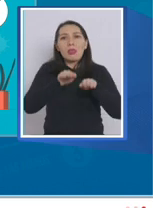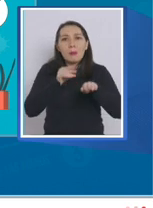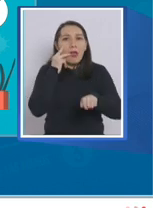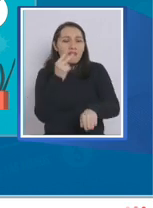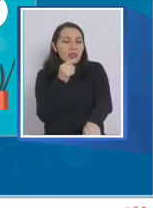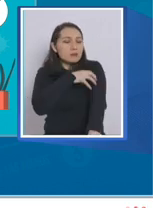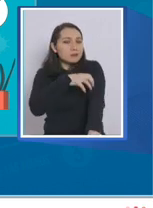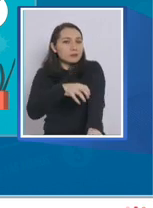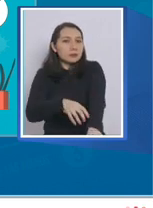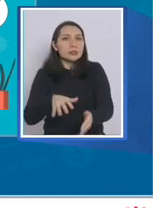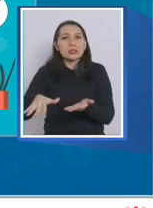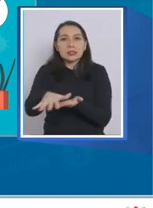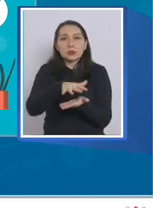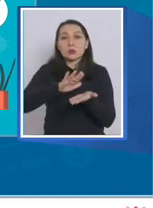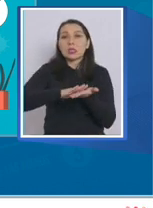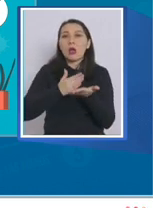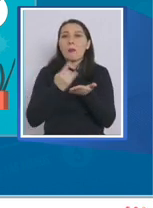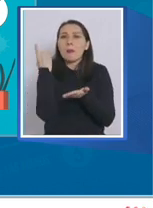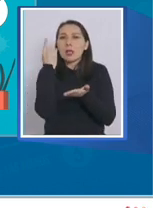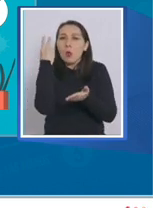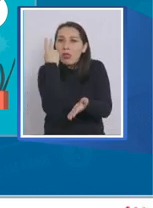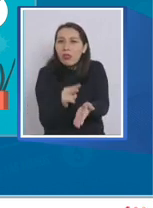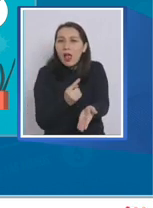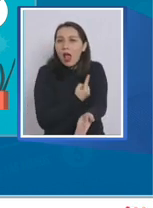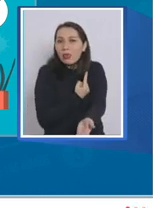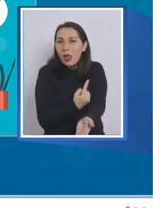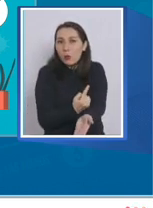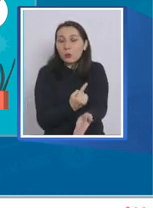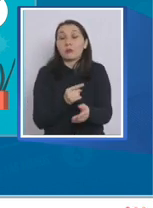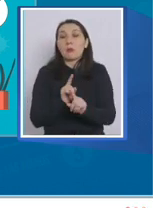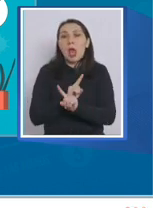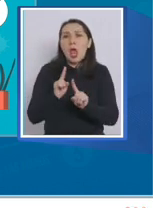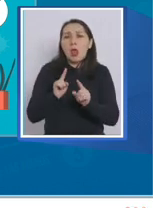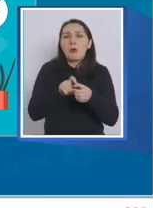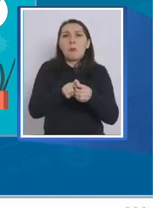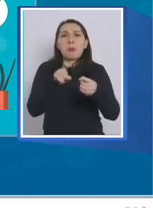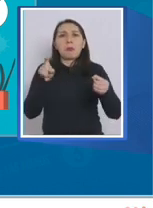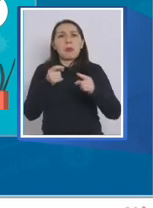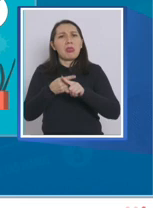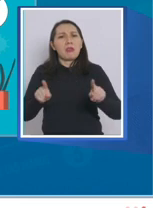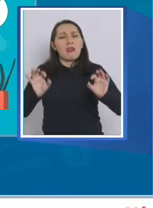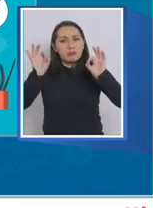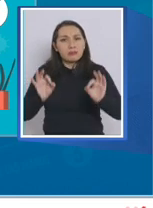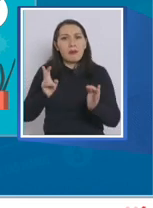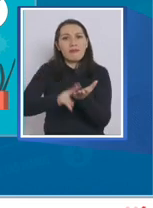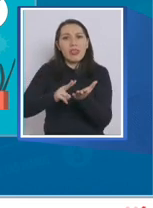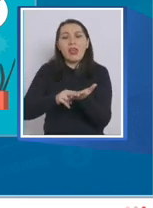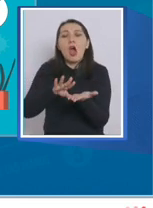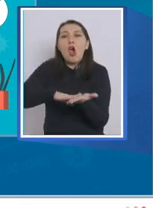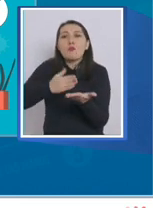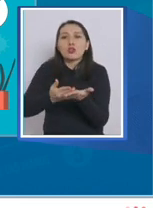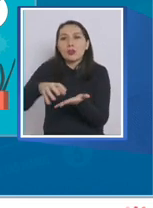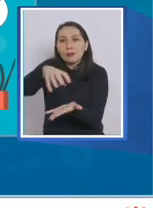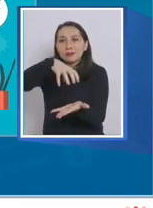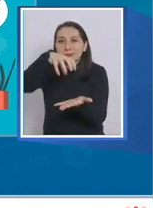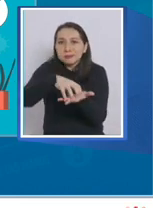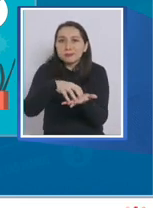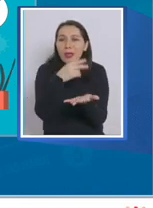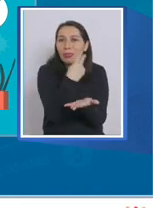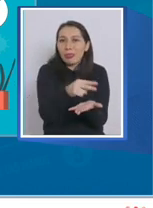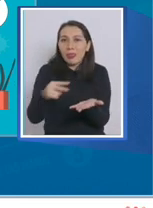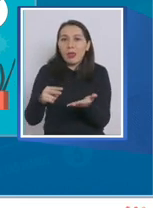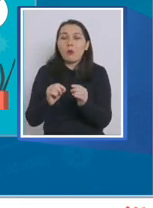considerar situaciones sanitarias particulares, para no estar desconectados con la realidad local, y se incluya un